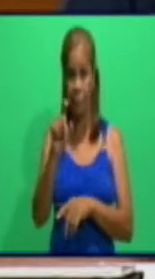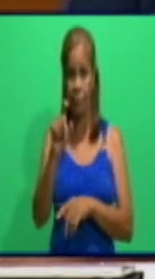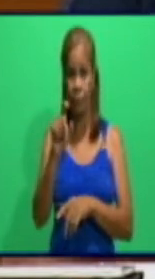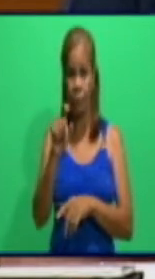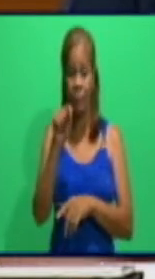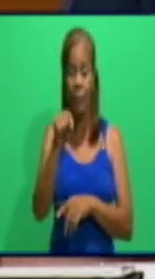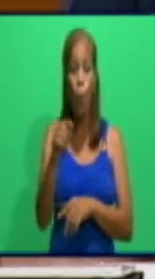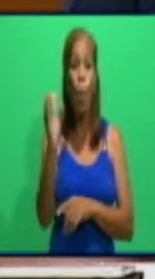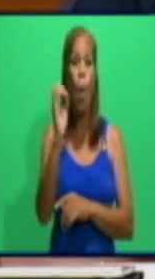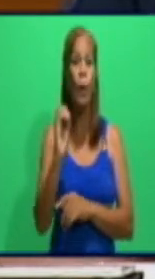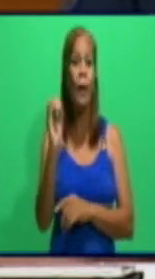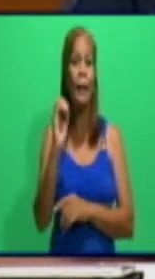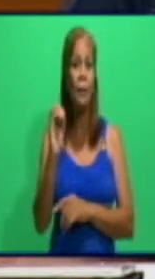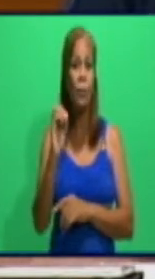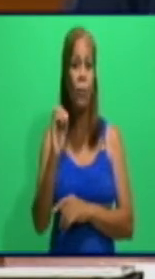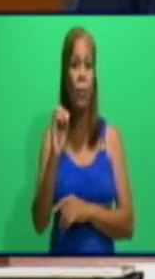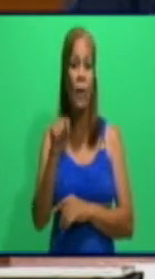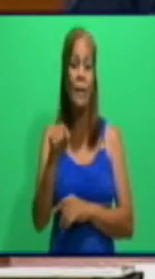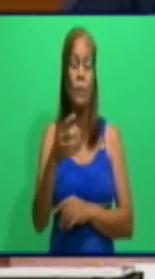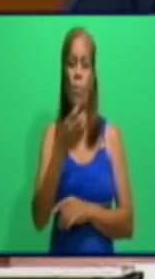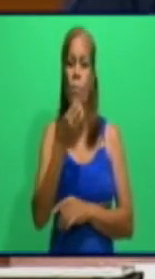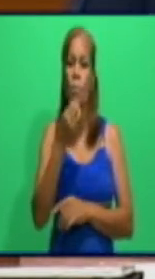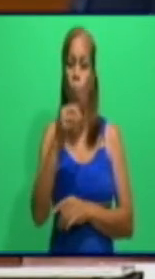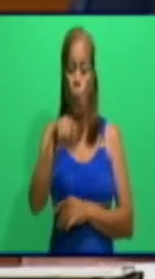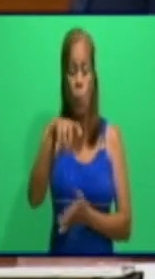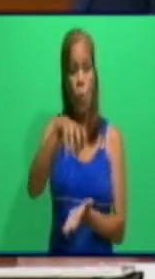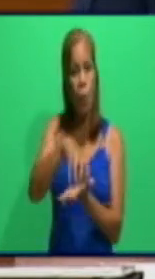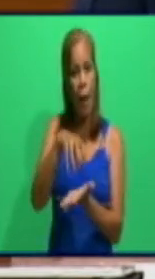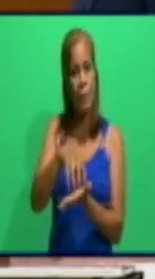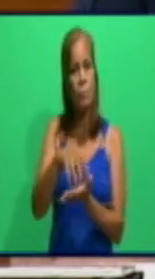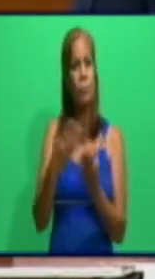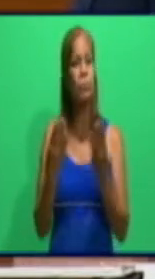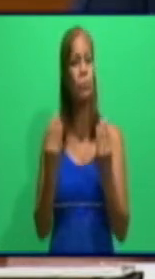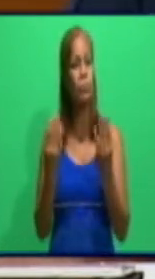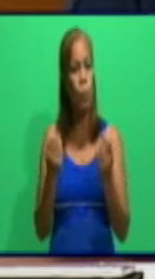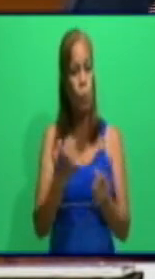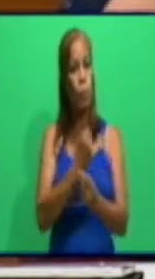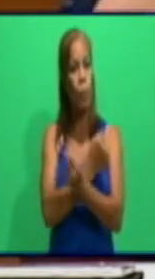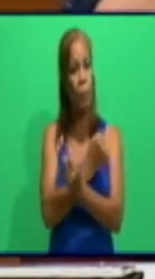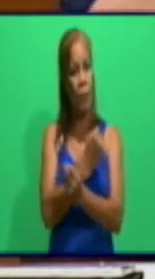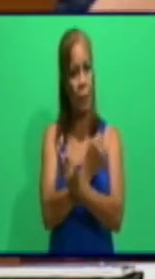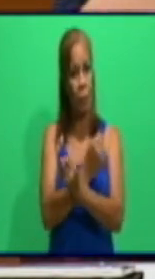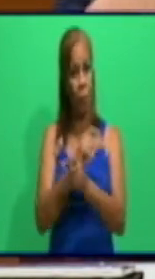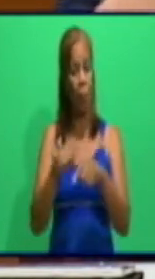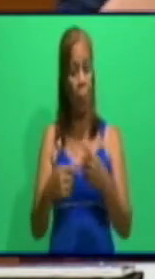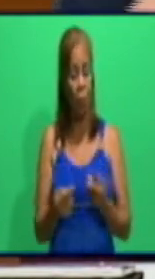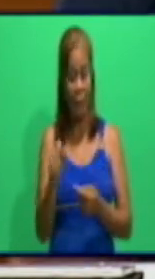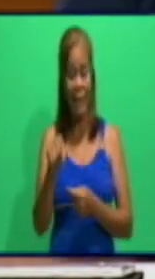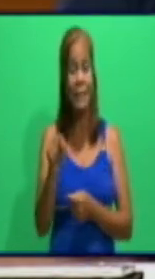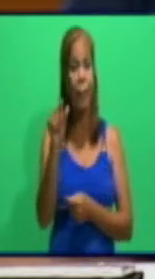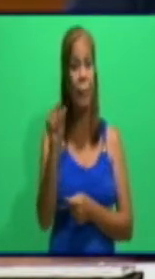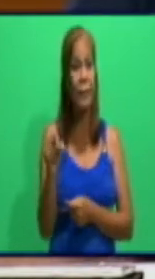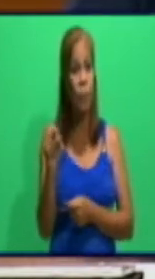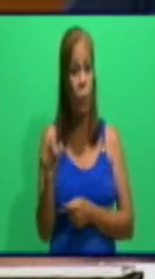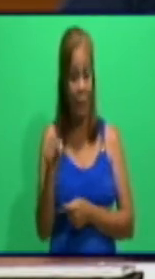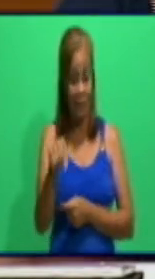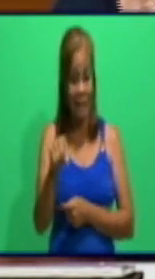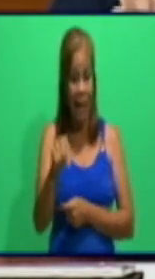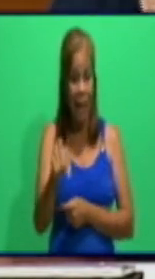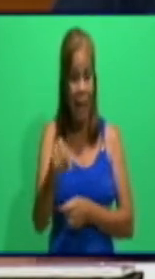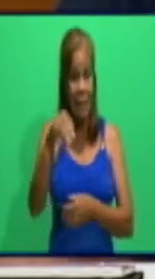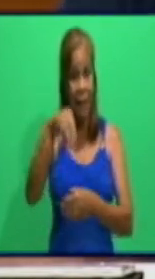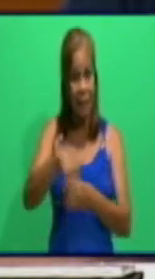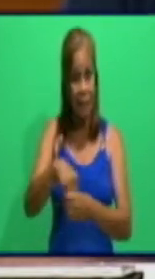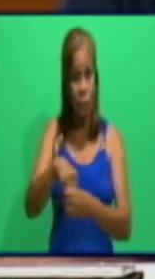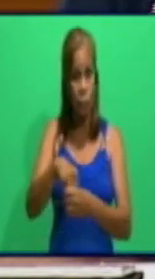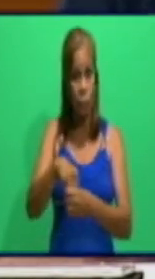constituye un lugar de muchos riesgos. Porque las personas que están ahí están enfermas o en el caso de las embarazadas no es porque